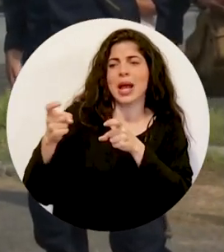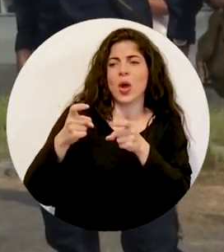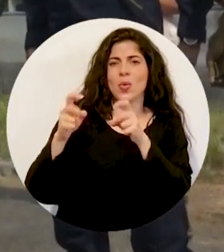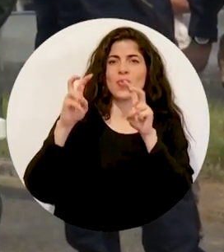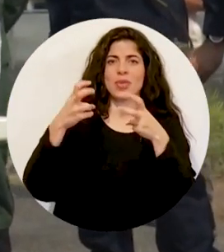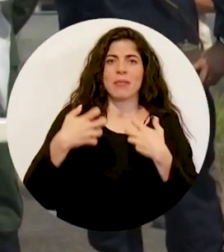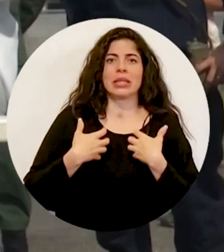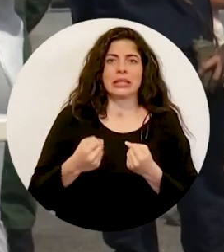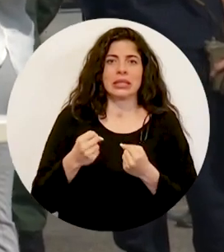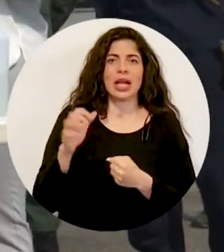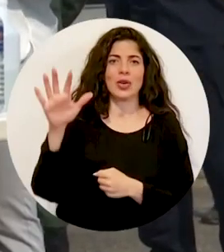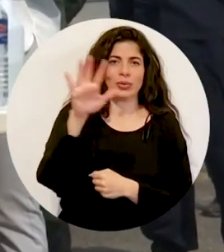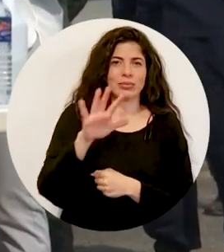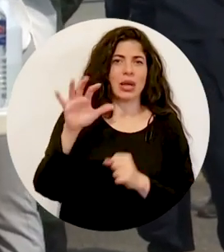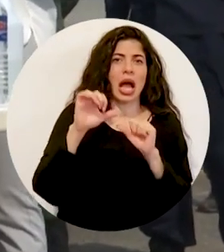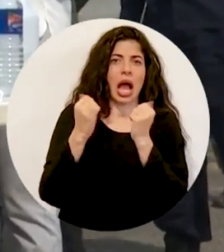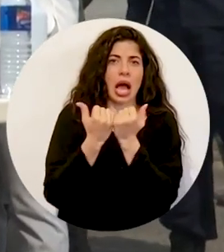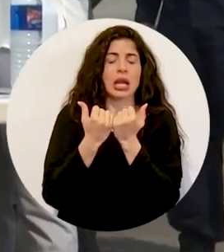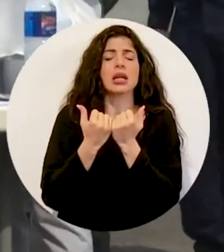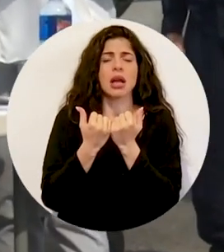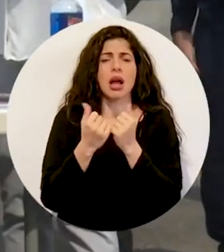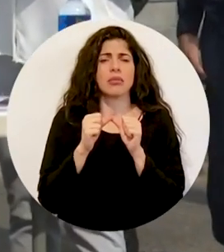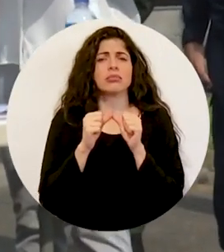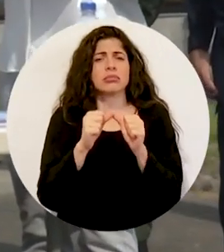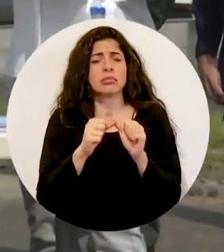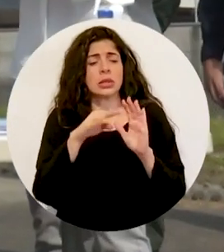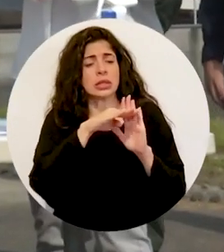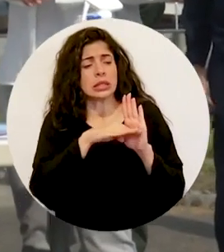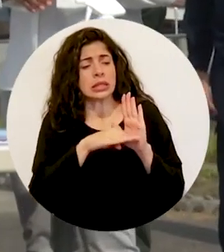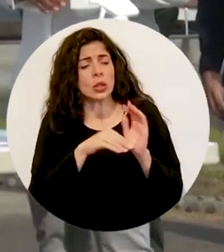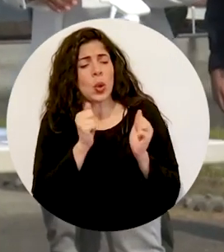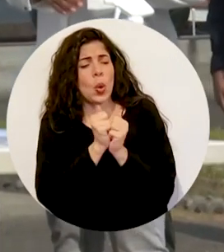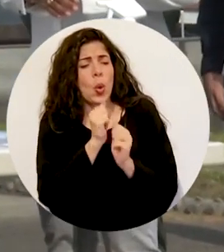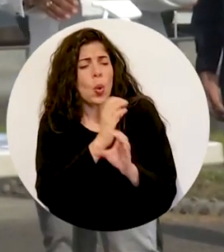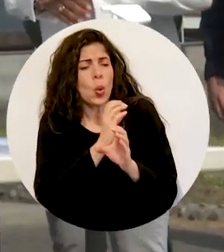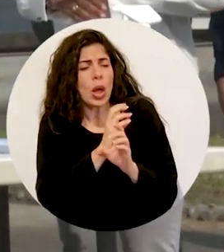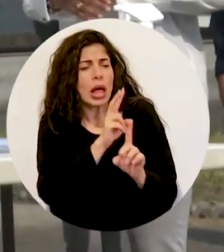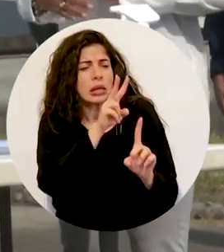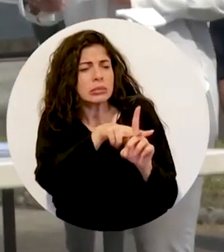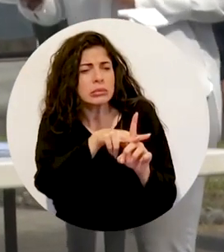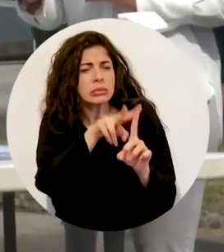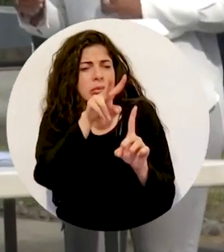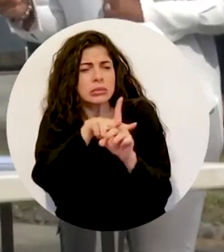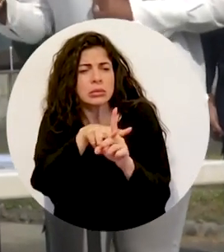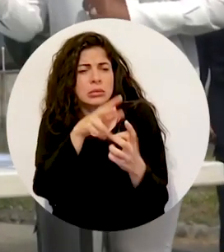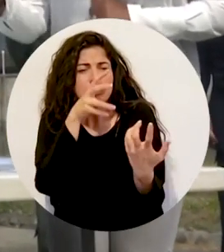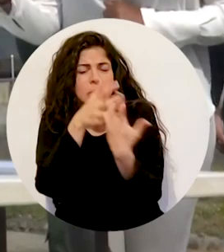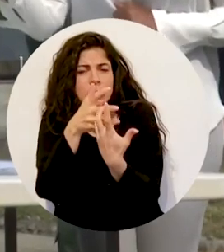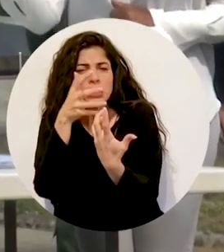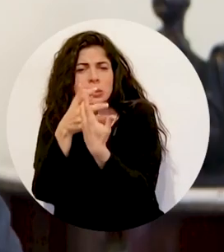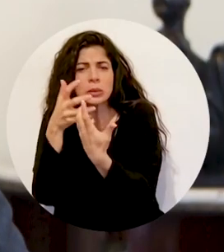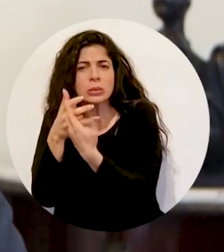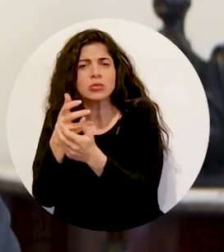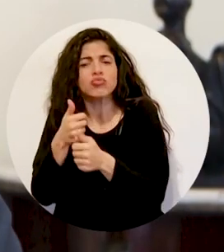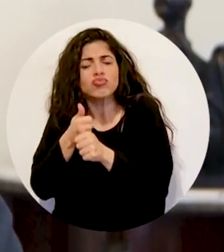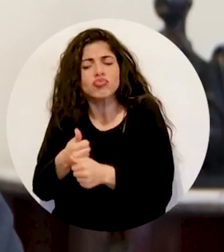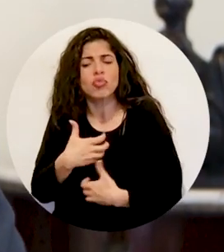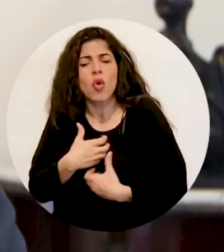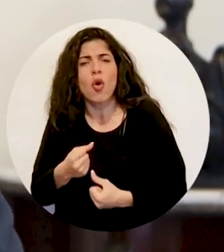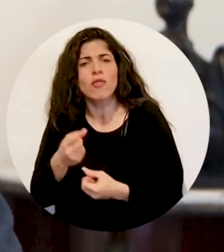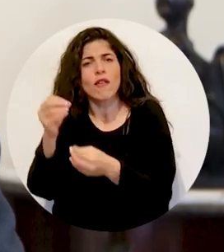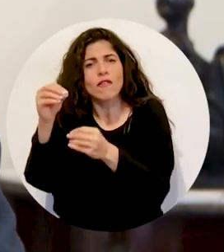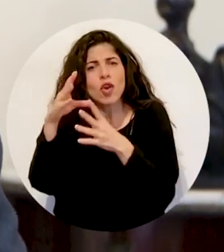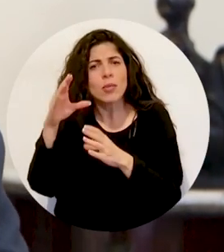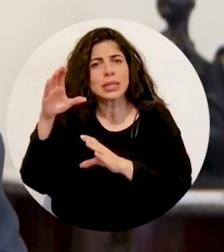sanitaria en esta región, seguiremos implementando medidas cuidadosamente calibradas a partir de los datos y la ciencia,